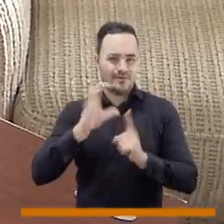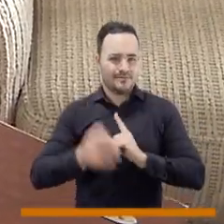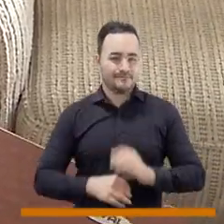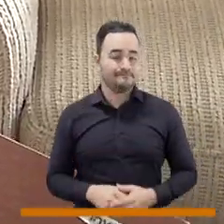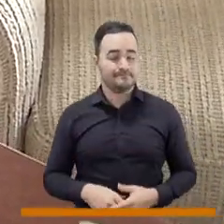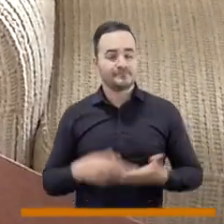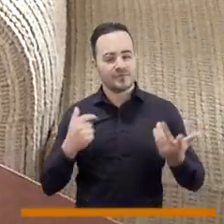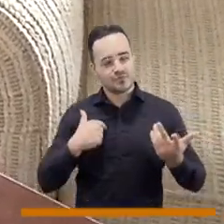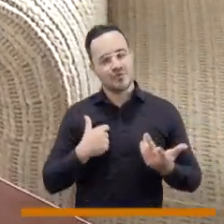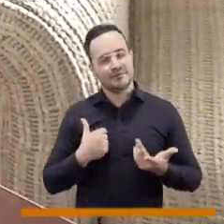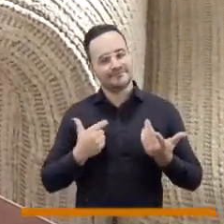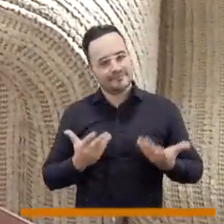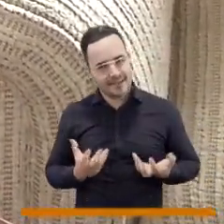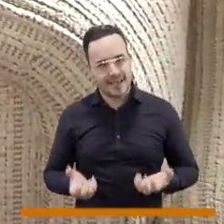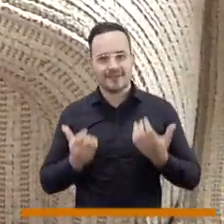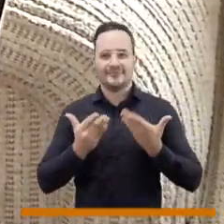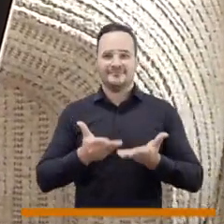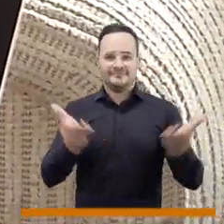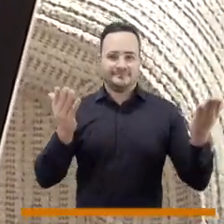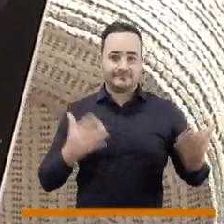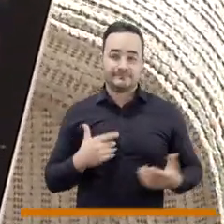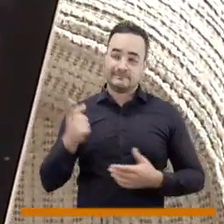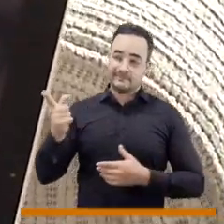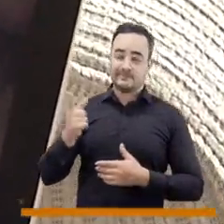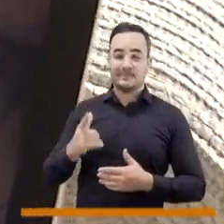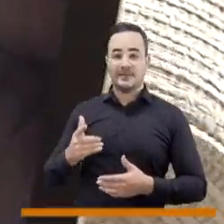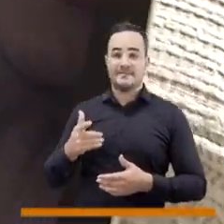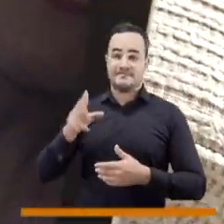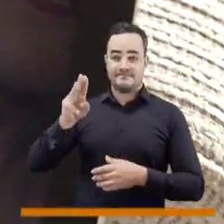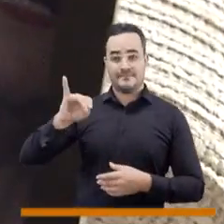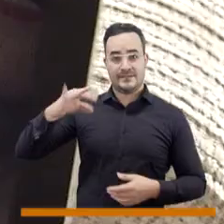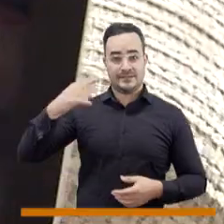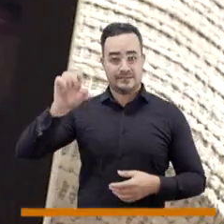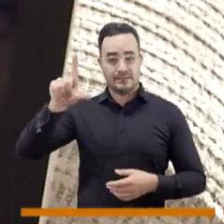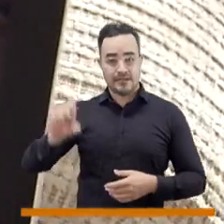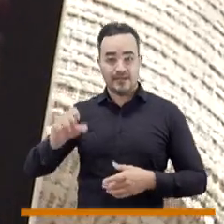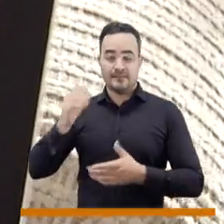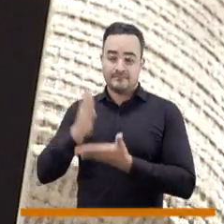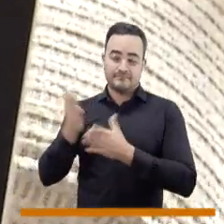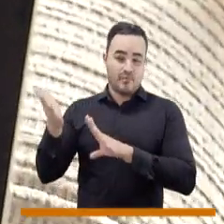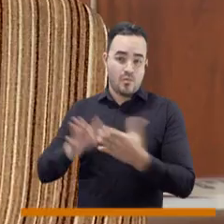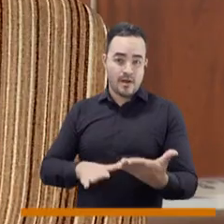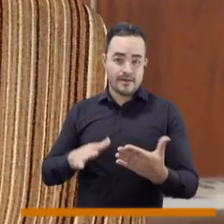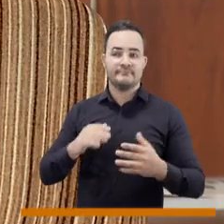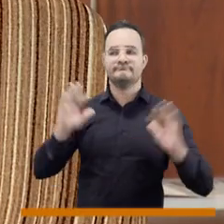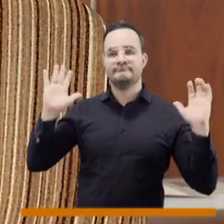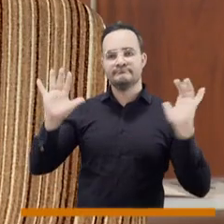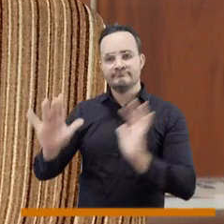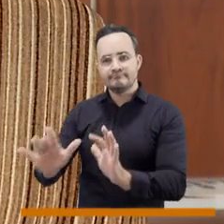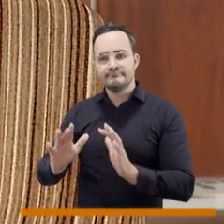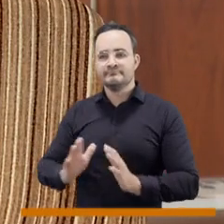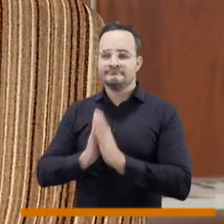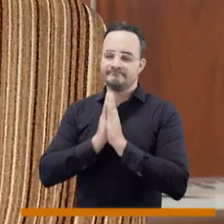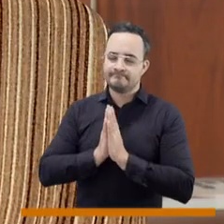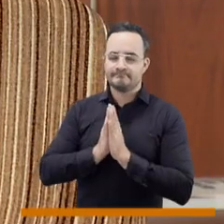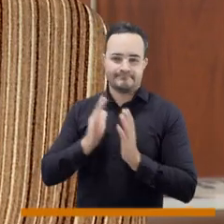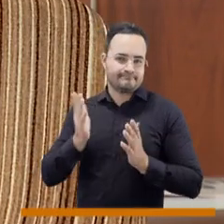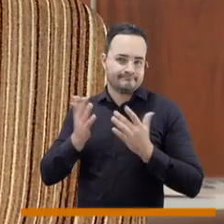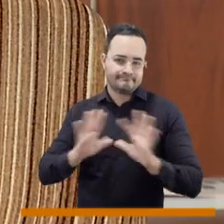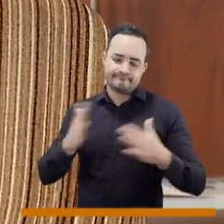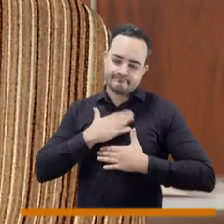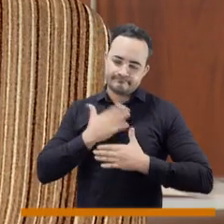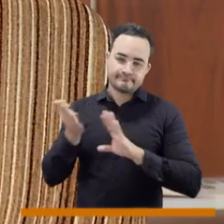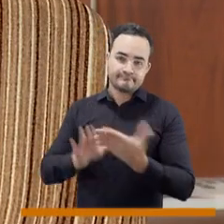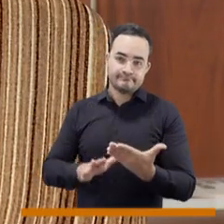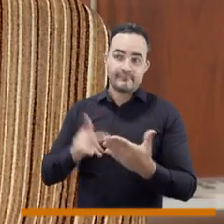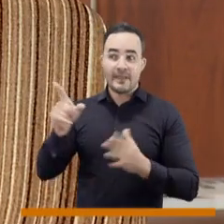continúen con estas campañas de cultura ciudadana. Entonces, voy a invitar y de hecho en la misa de funeral de Michel